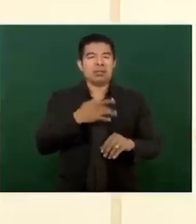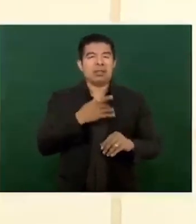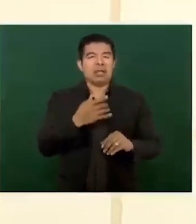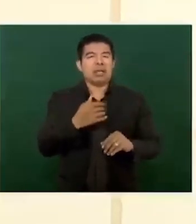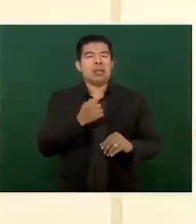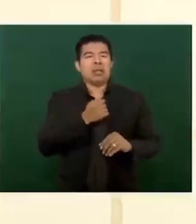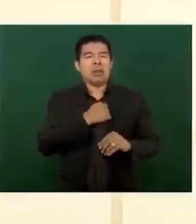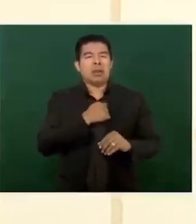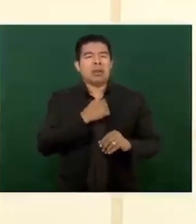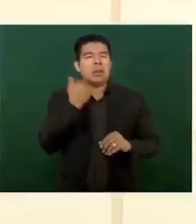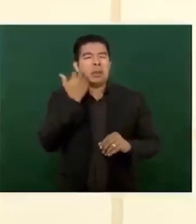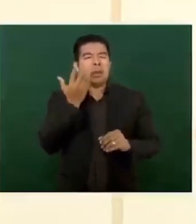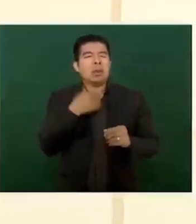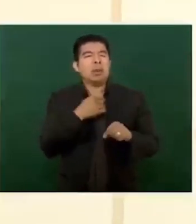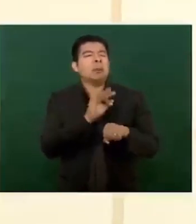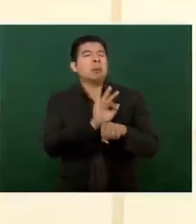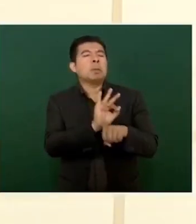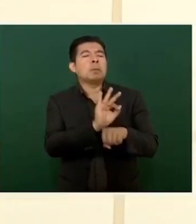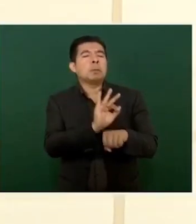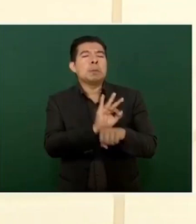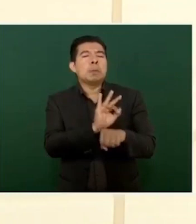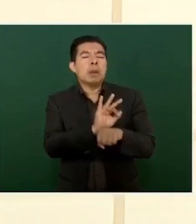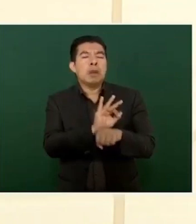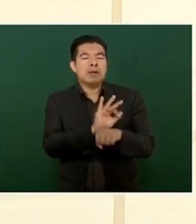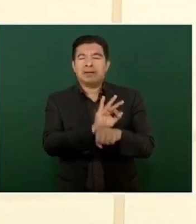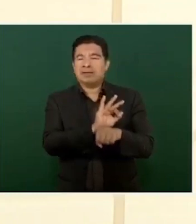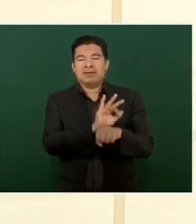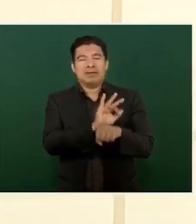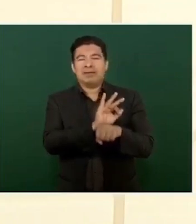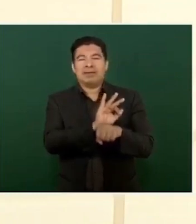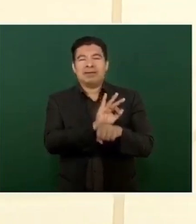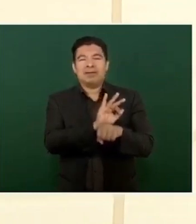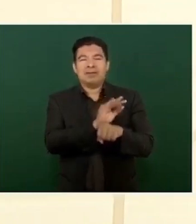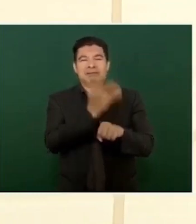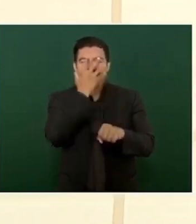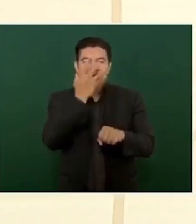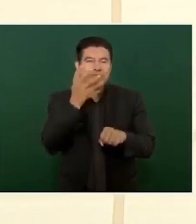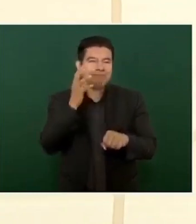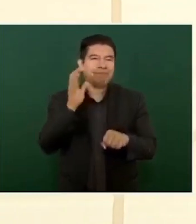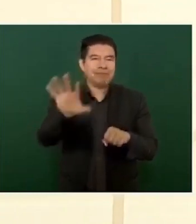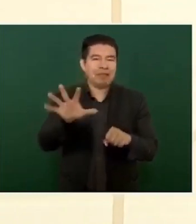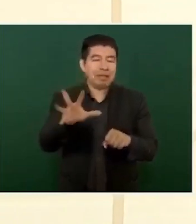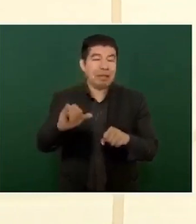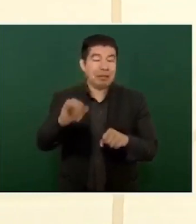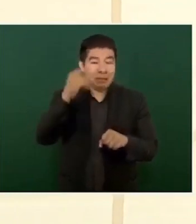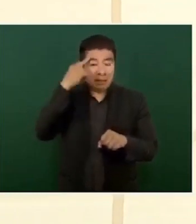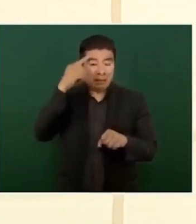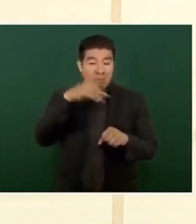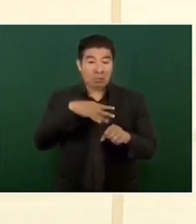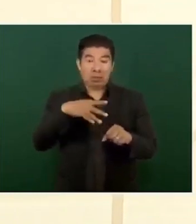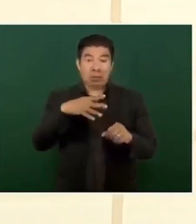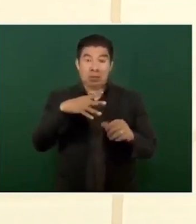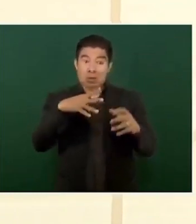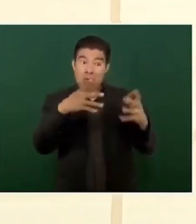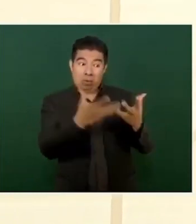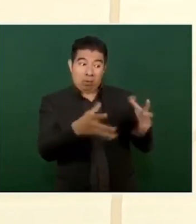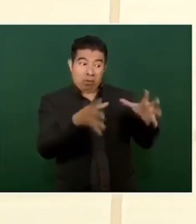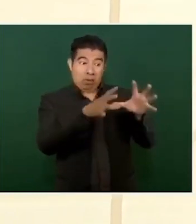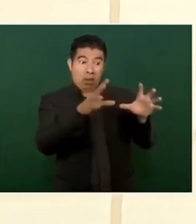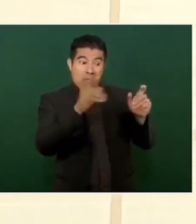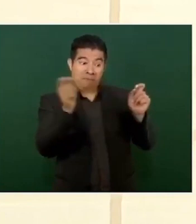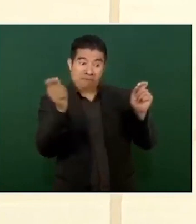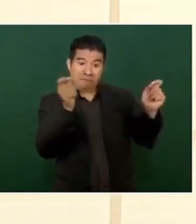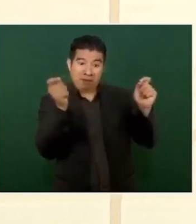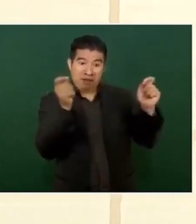haber Tenido sus estudios Tiene una forma De ser como persona Y ellos pecaron Se pusieron a hablar Lo que no tenían Que hablar Sin investigar